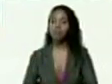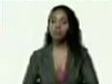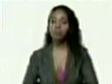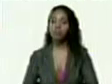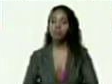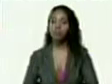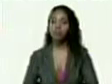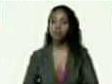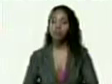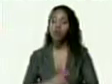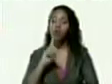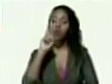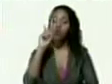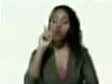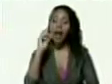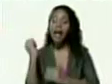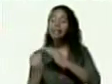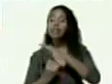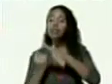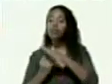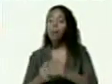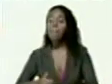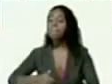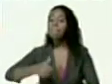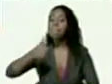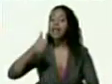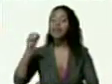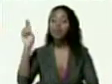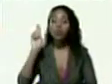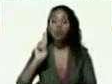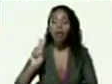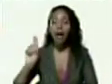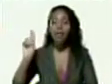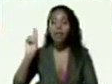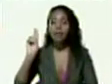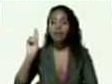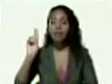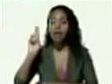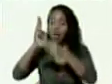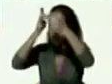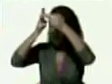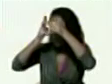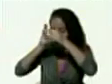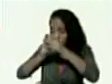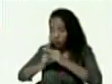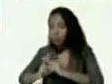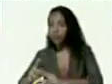una de las instituciones más útiles y prestigiosas del país